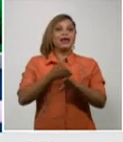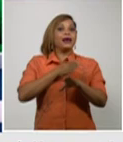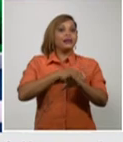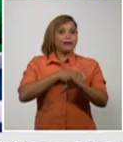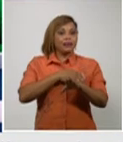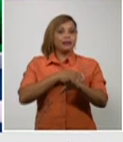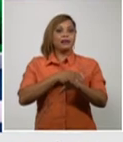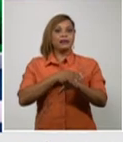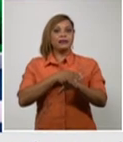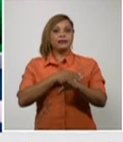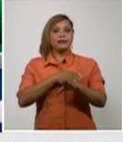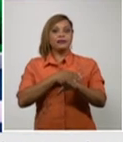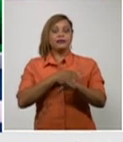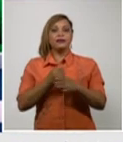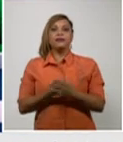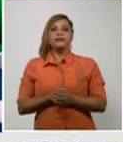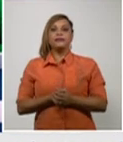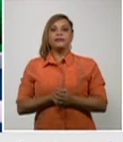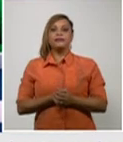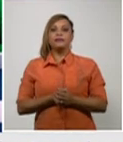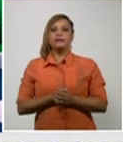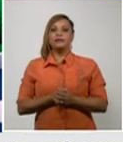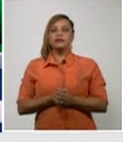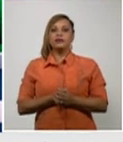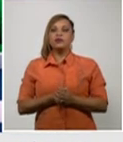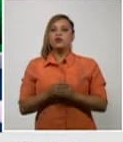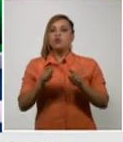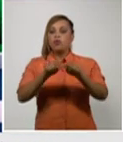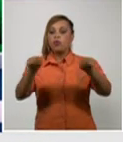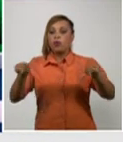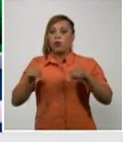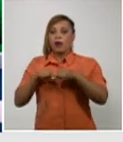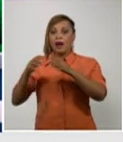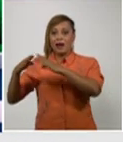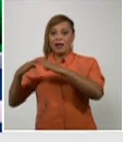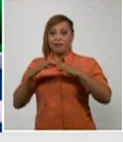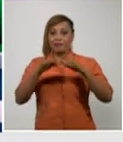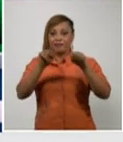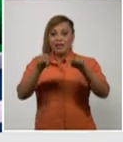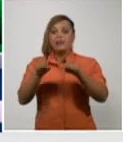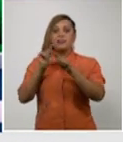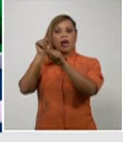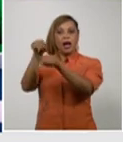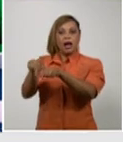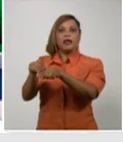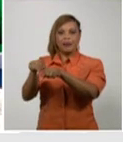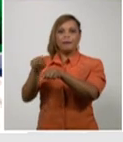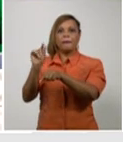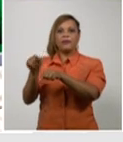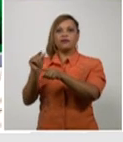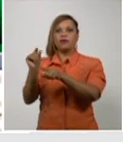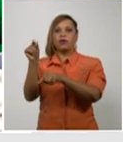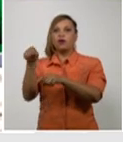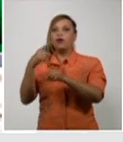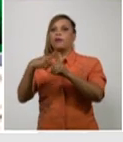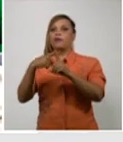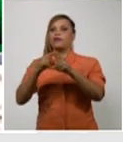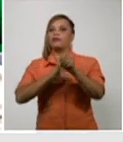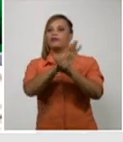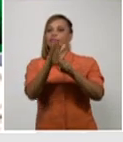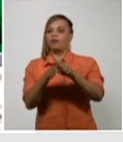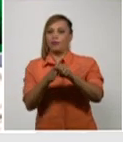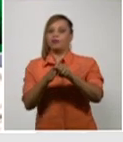epidemiológico el proceder de un área en donde ya se habían detectado casos positivos con